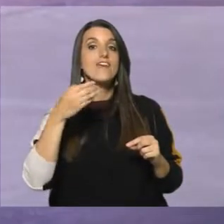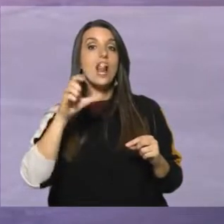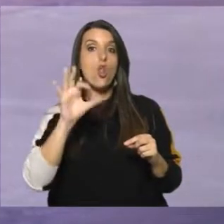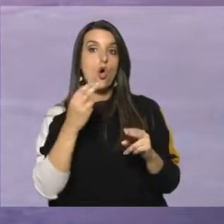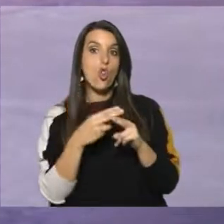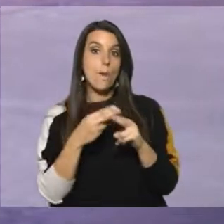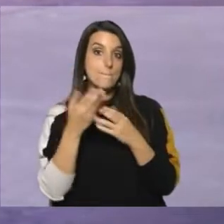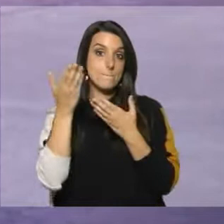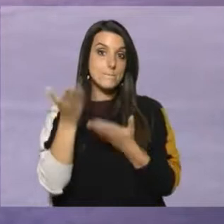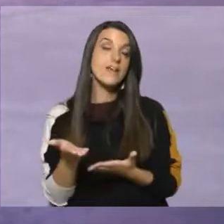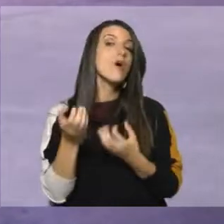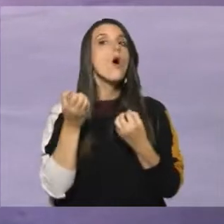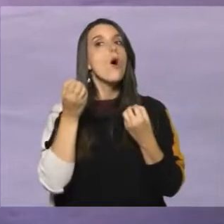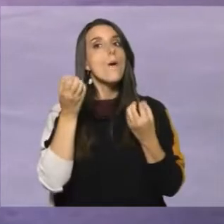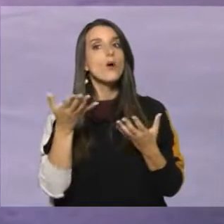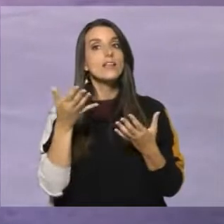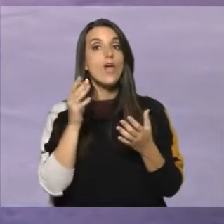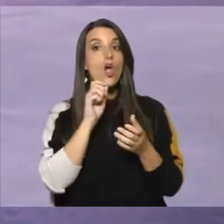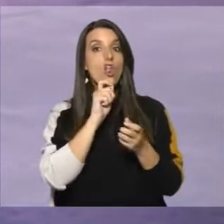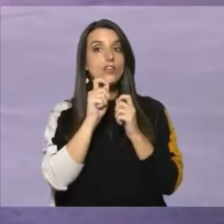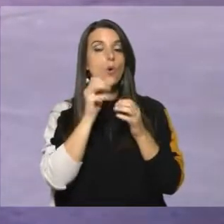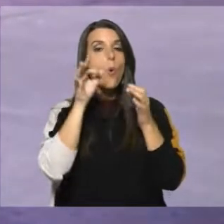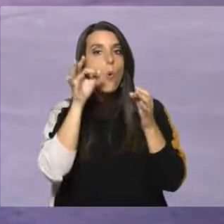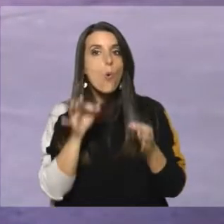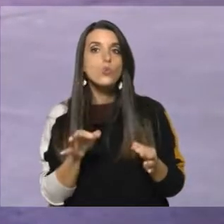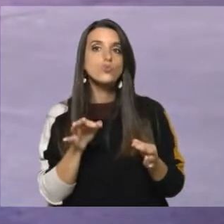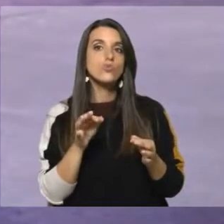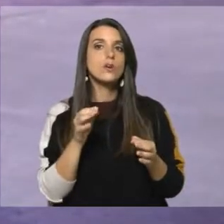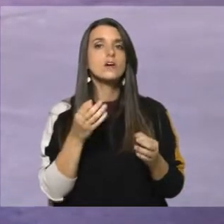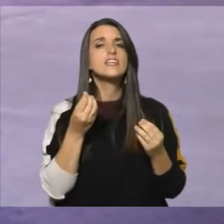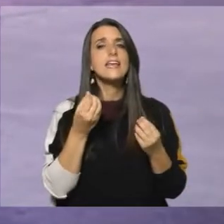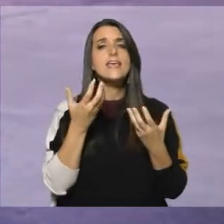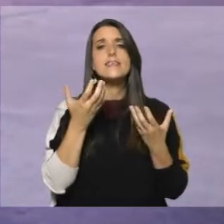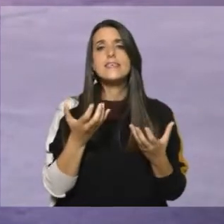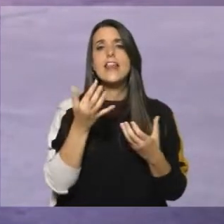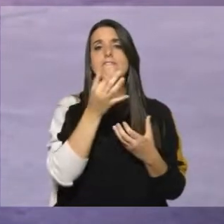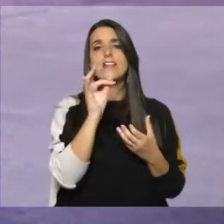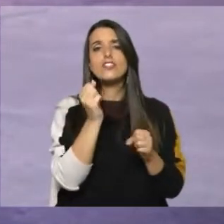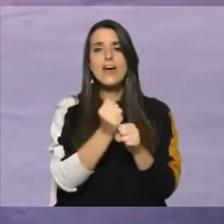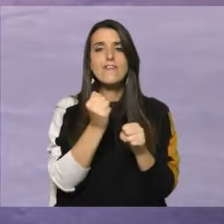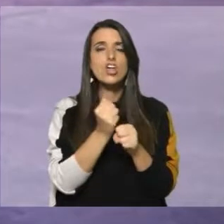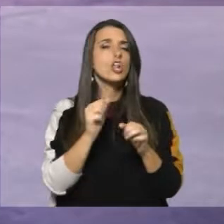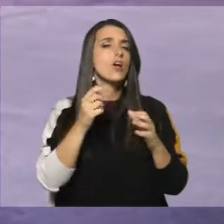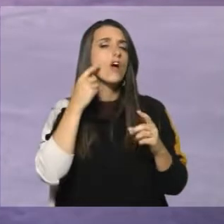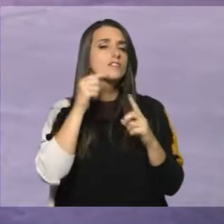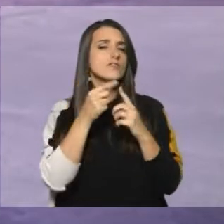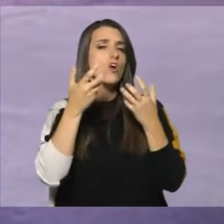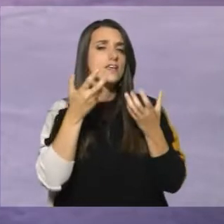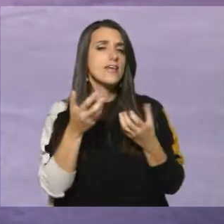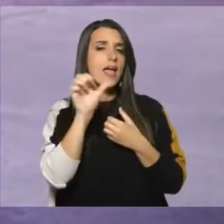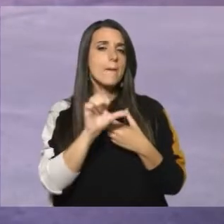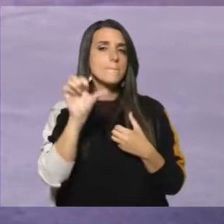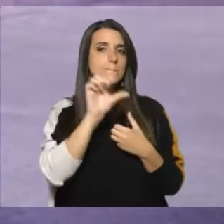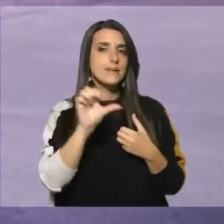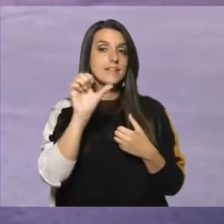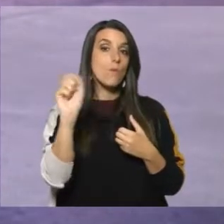porque surge una novedad al respecto de los intereses de la Federación de Trabajadores de la Empresa